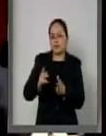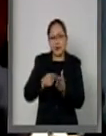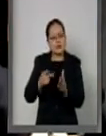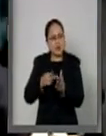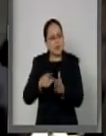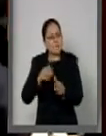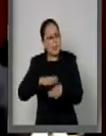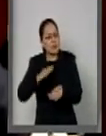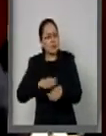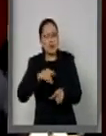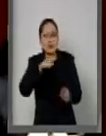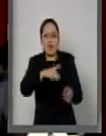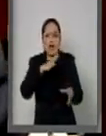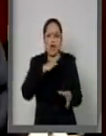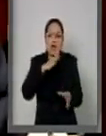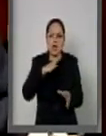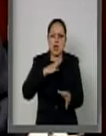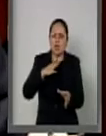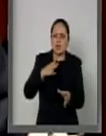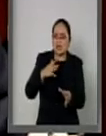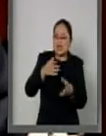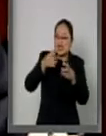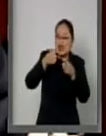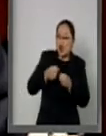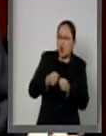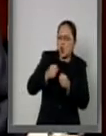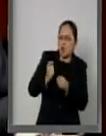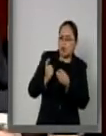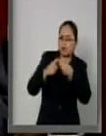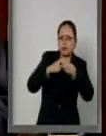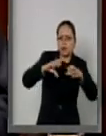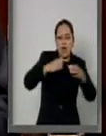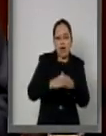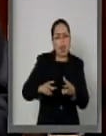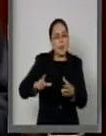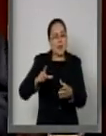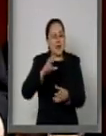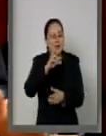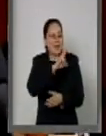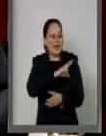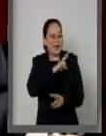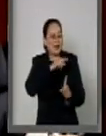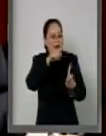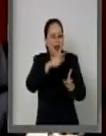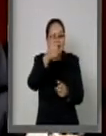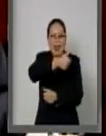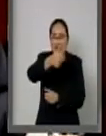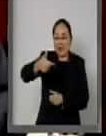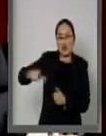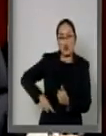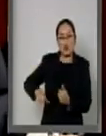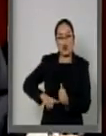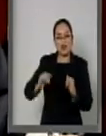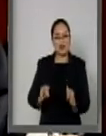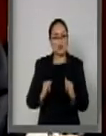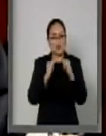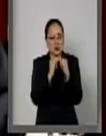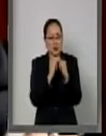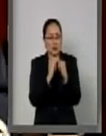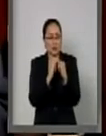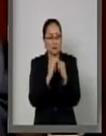de ir asegurando nuestra infraestructura pública en lo particular. Y de esta suerte, tanto la Secretaría